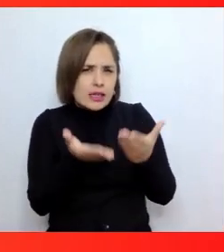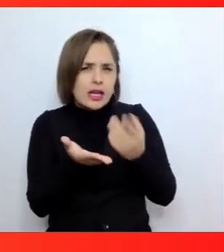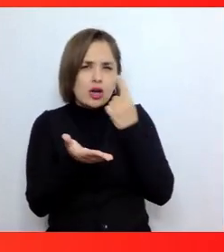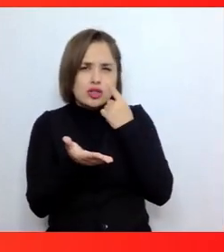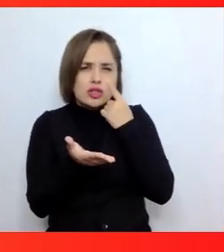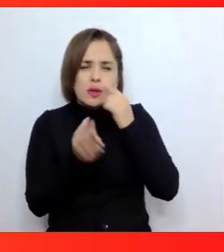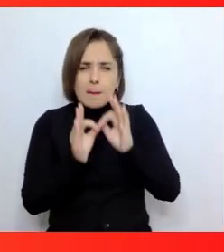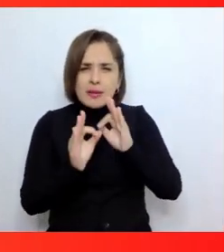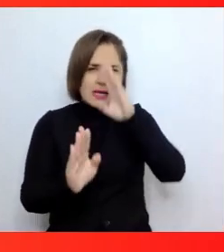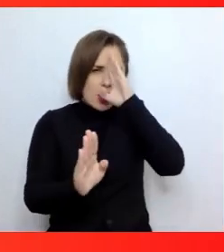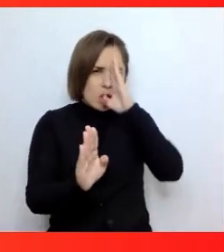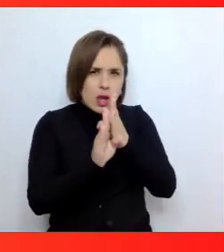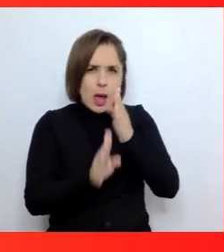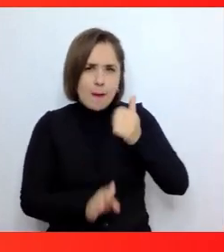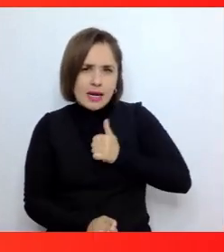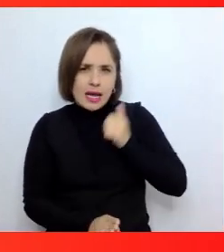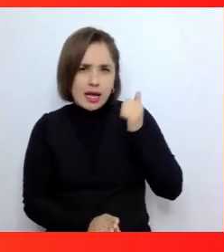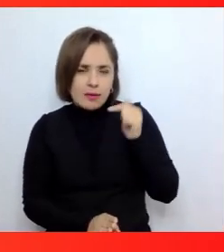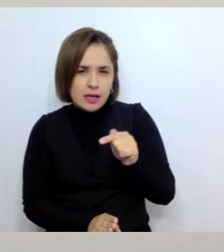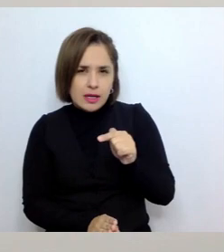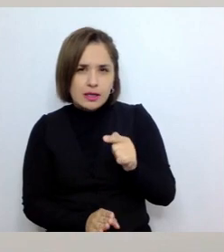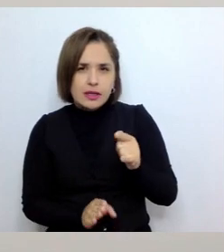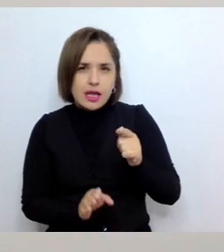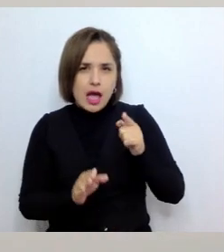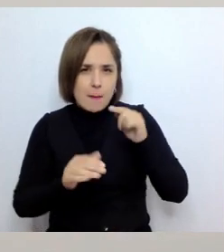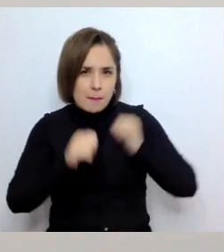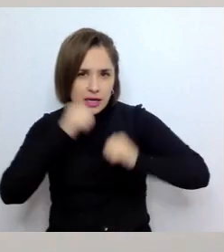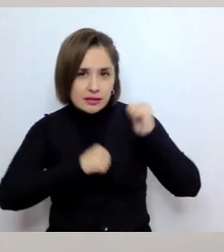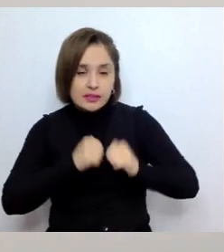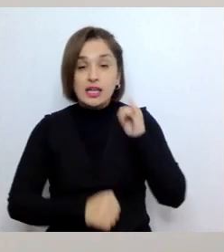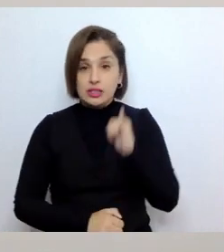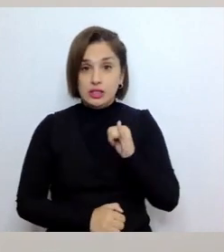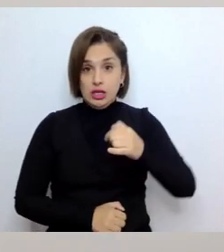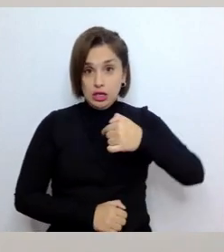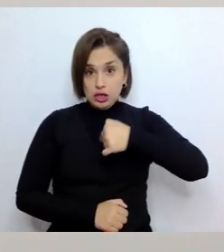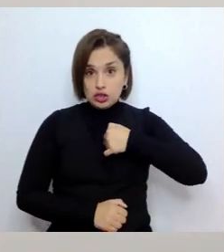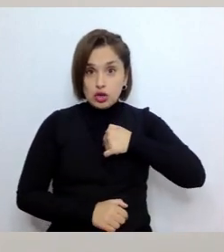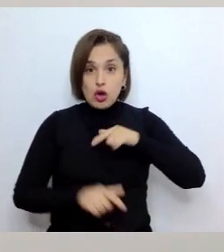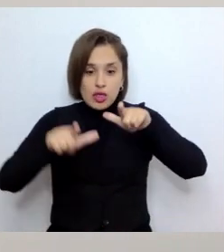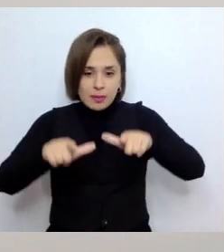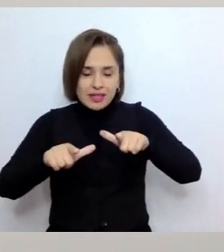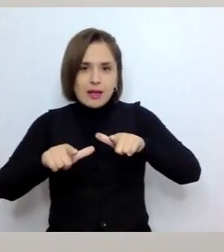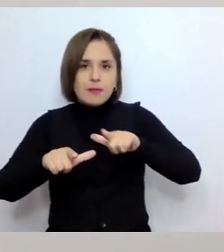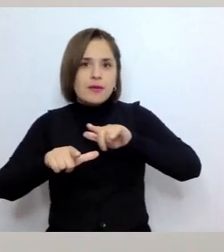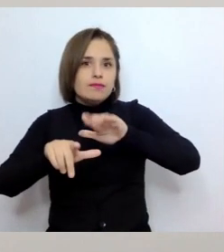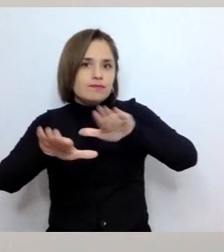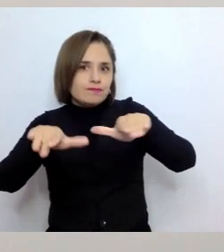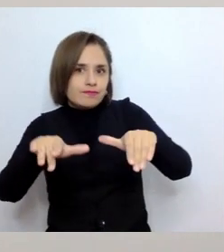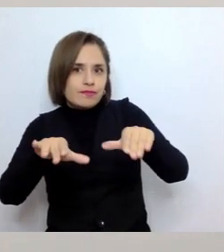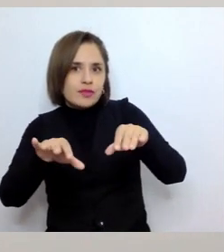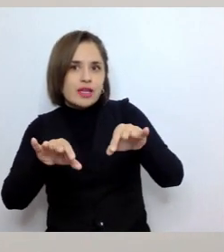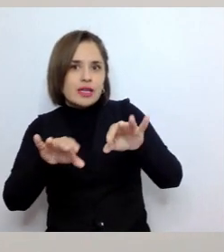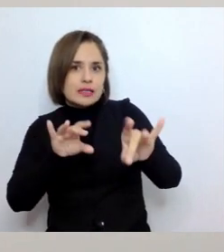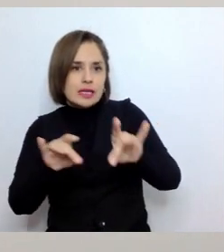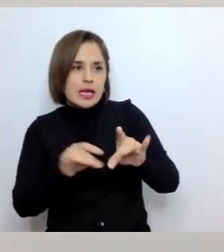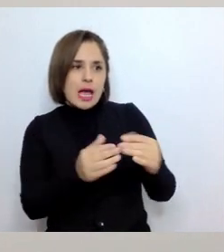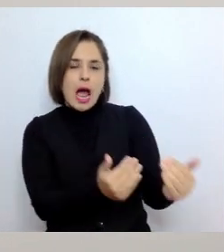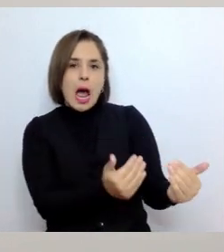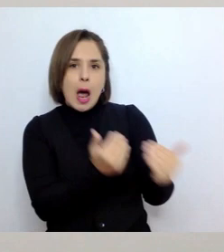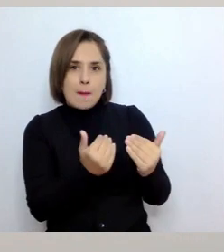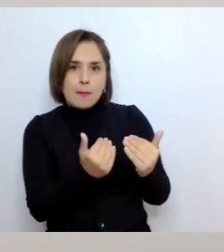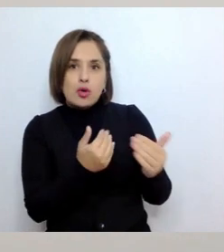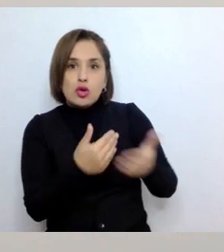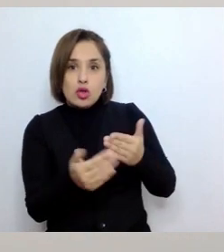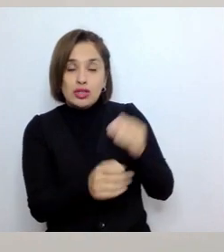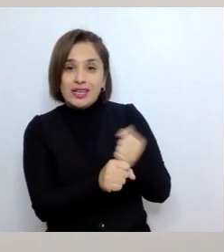conocimientos que sean directamente aplicables en la organización? Totalmente, o personalmente yo trabajo en reclutamiento y selección, con mucho apoyo, cierto,